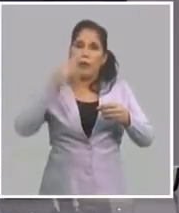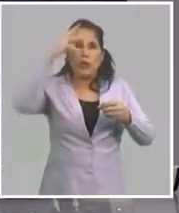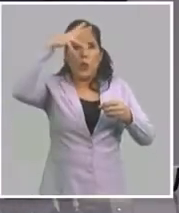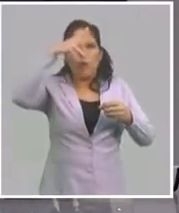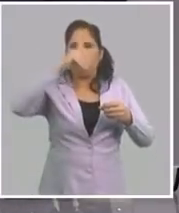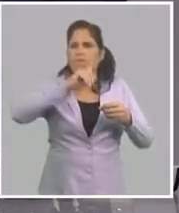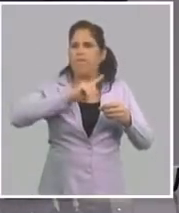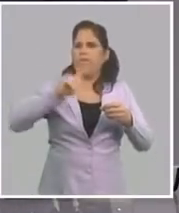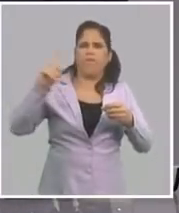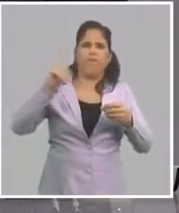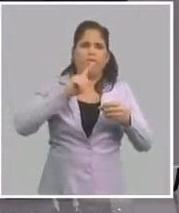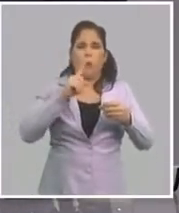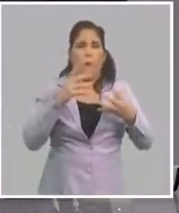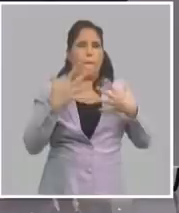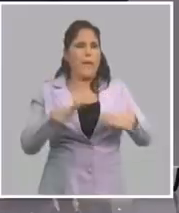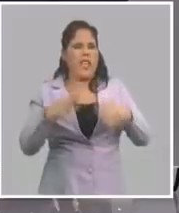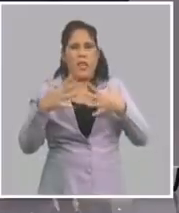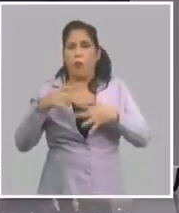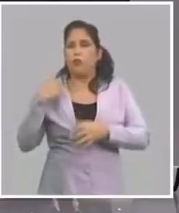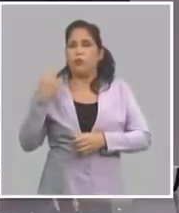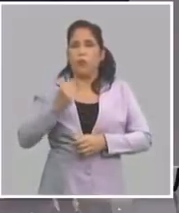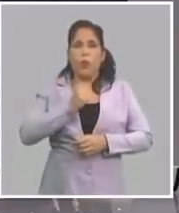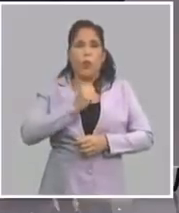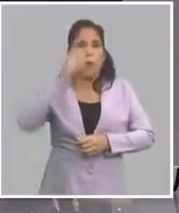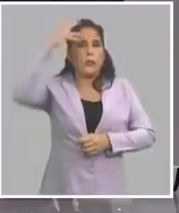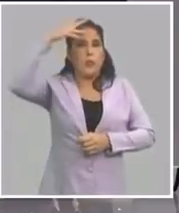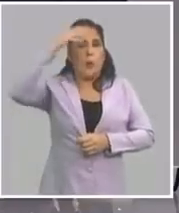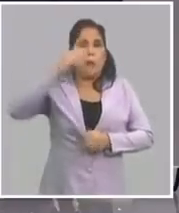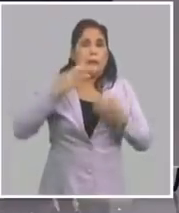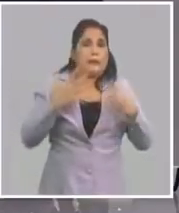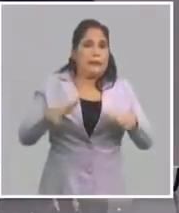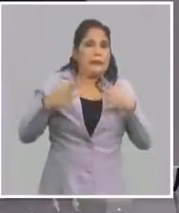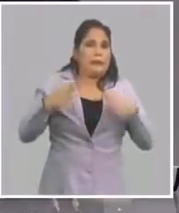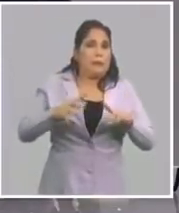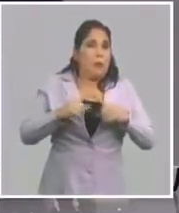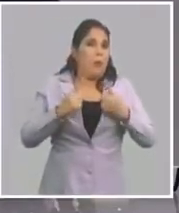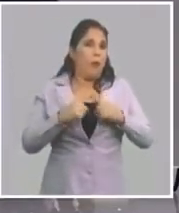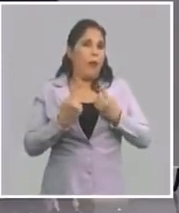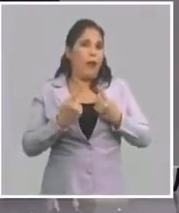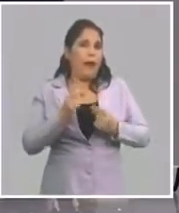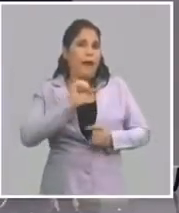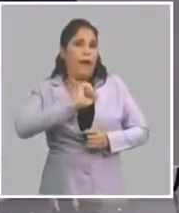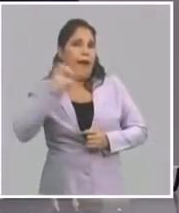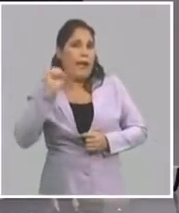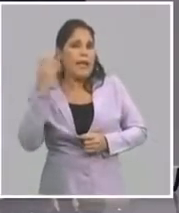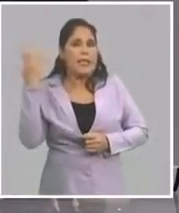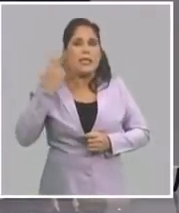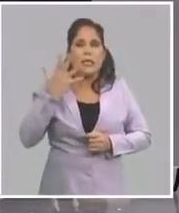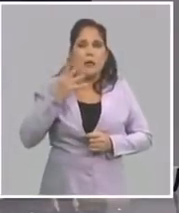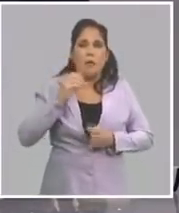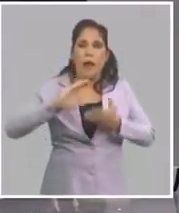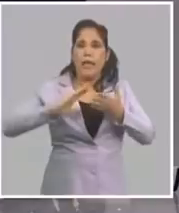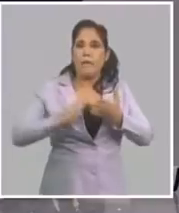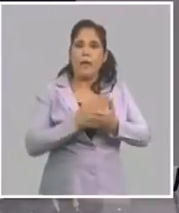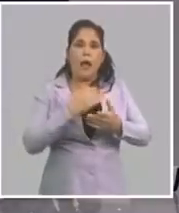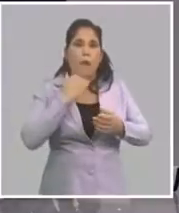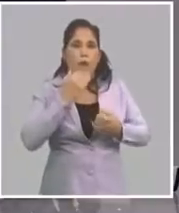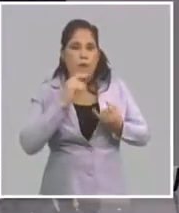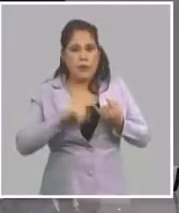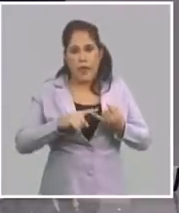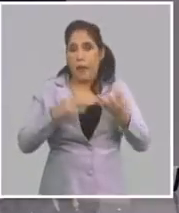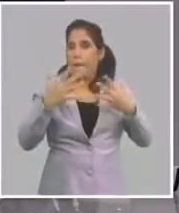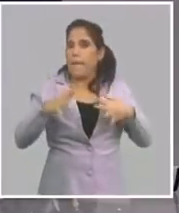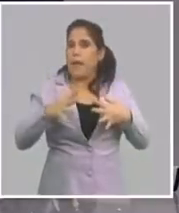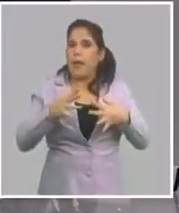ha introducido unos niveles de miedo muy elevados. Miedo que si gana Biden, van a eliminar la policía.